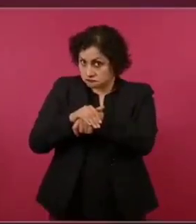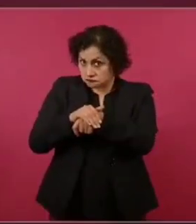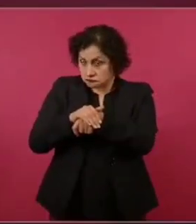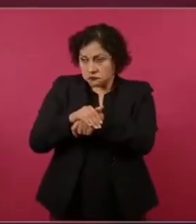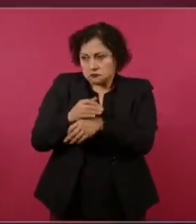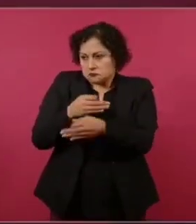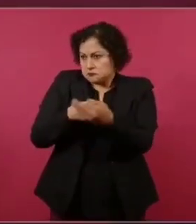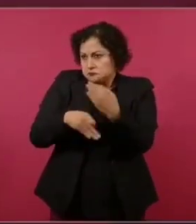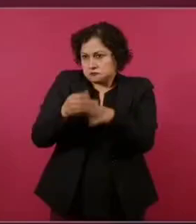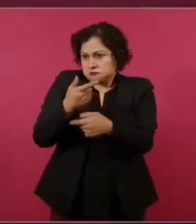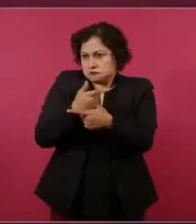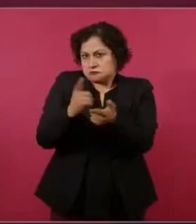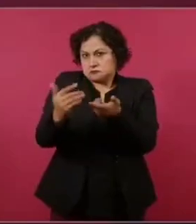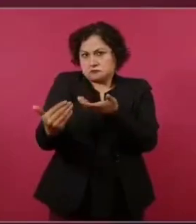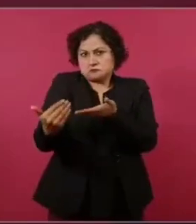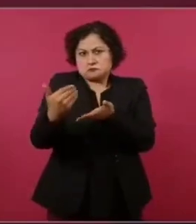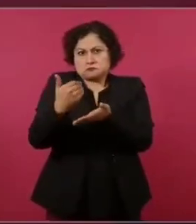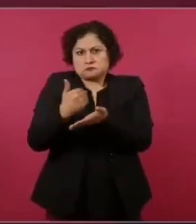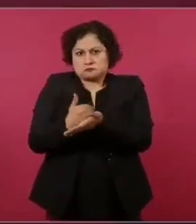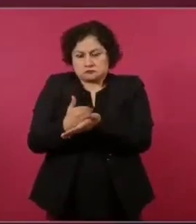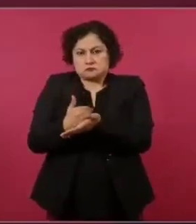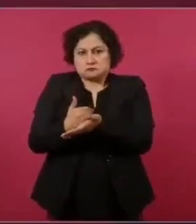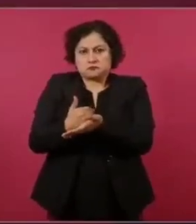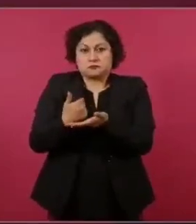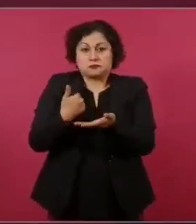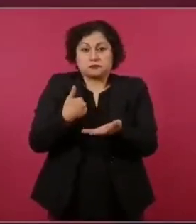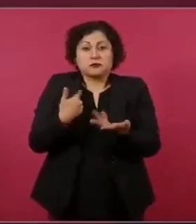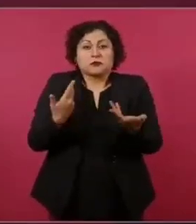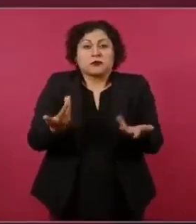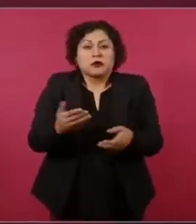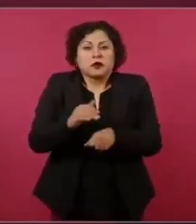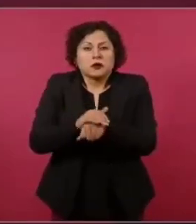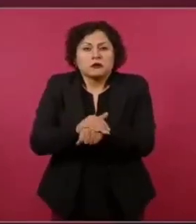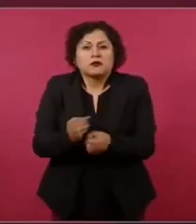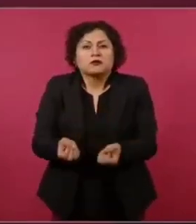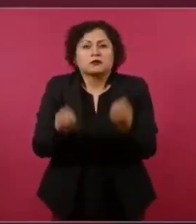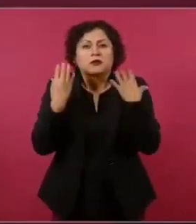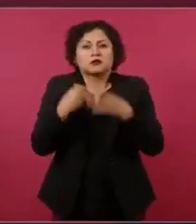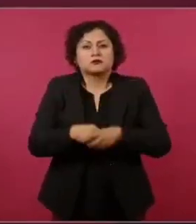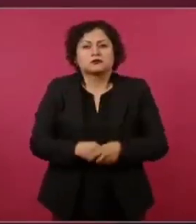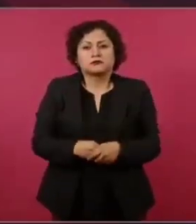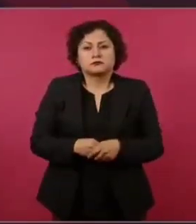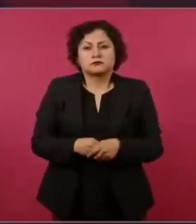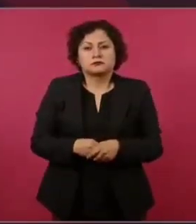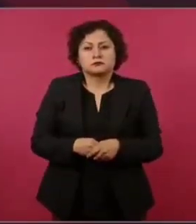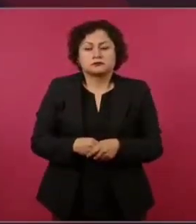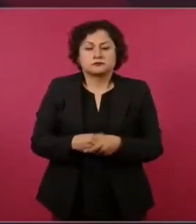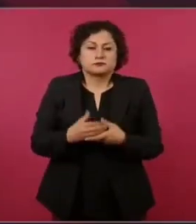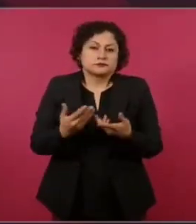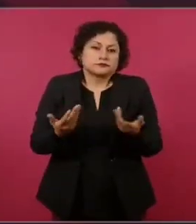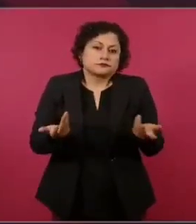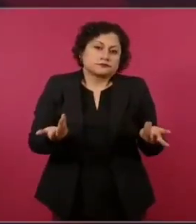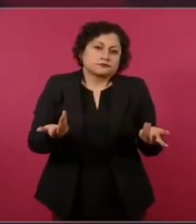todos. Y cuántos amigos tengo, pues soy